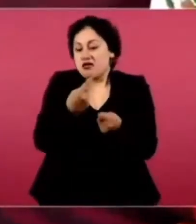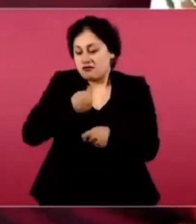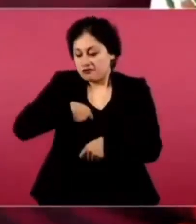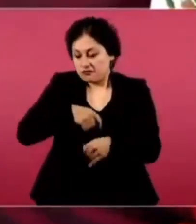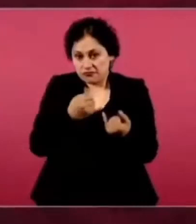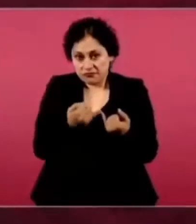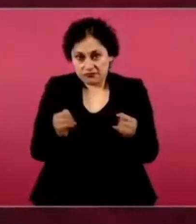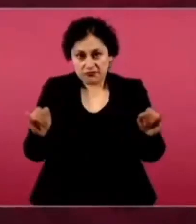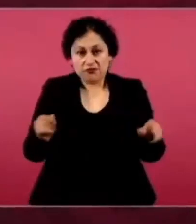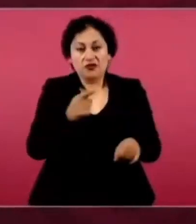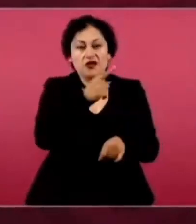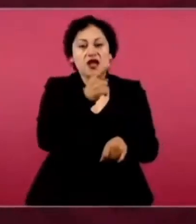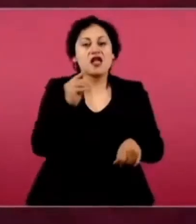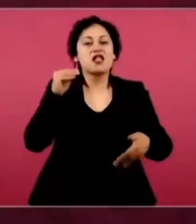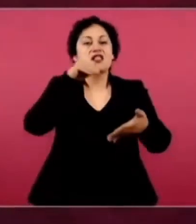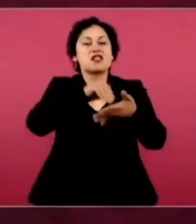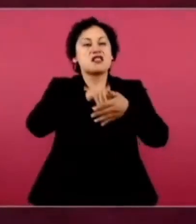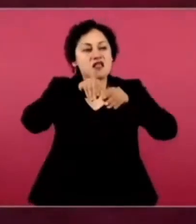Insultan.